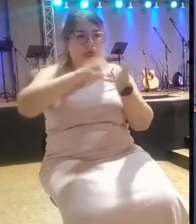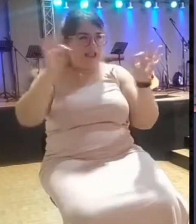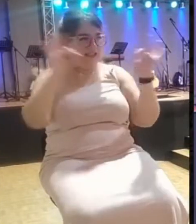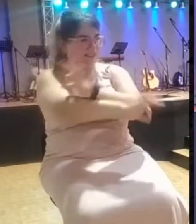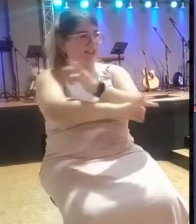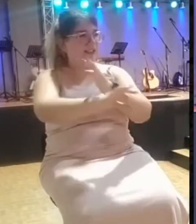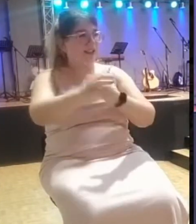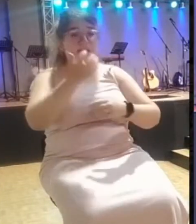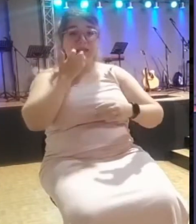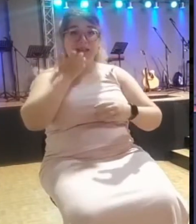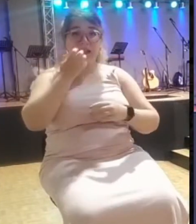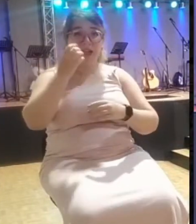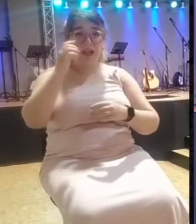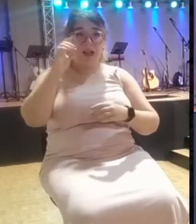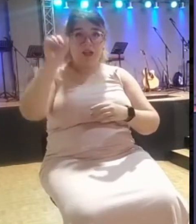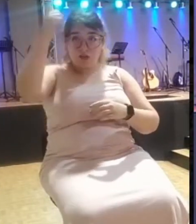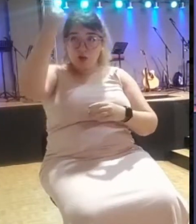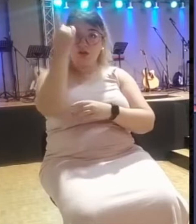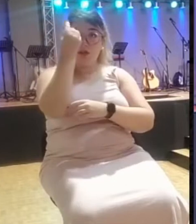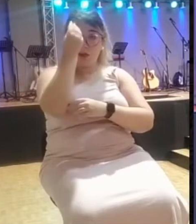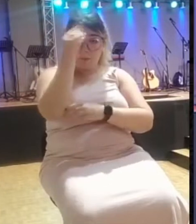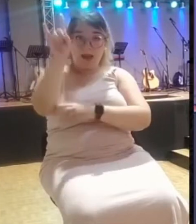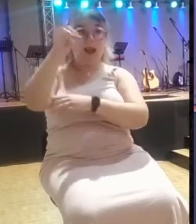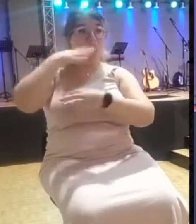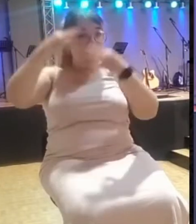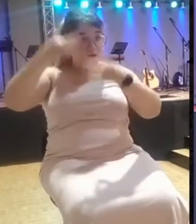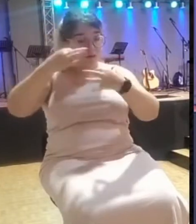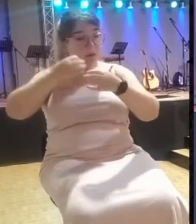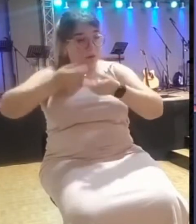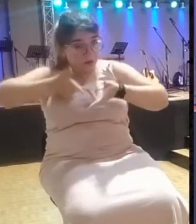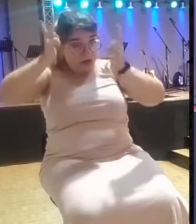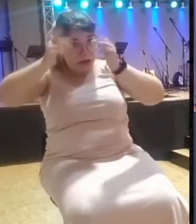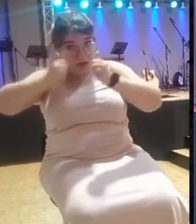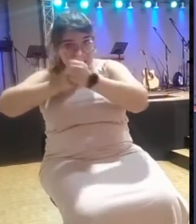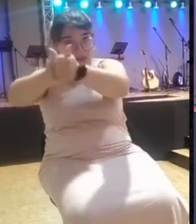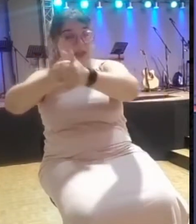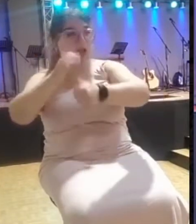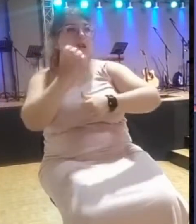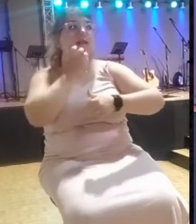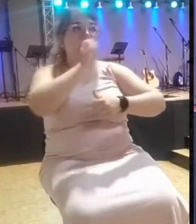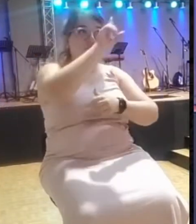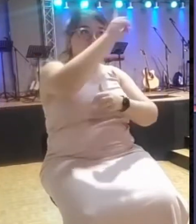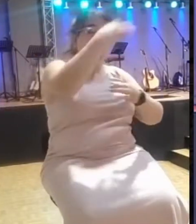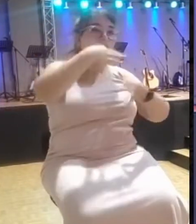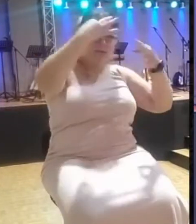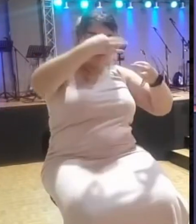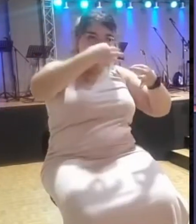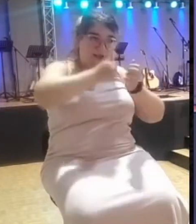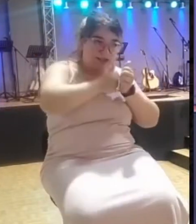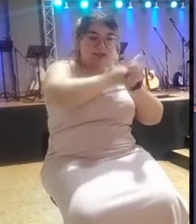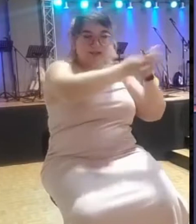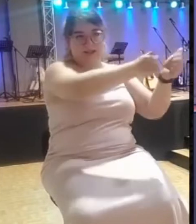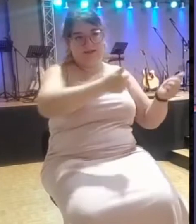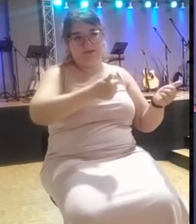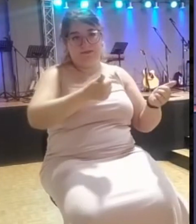Baal, seguirle. Pero vamos a ver ahora quién es el Dios de verdad. ¡Aleluya! Mira, el mundo de hoy está tratando de